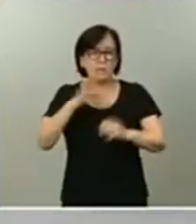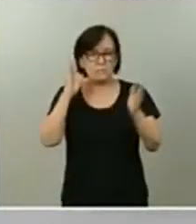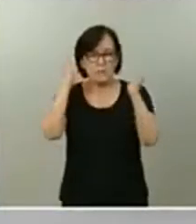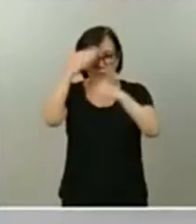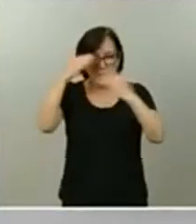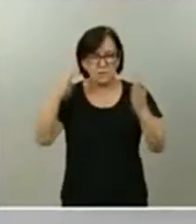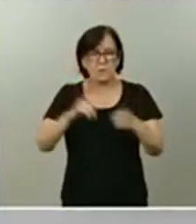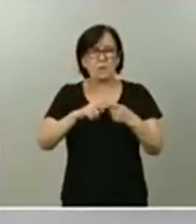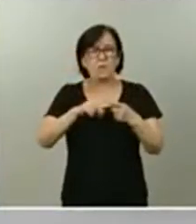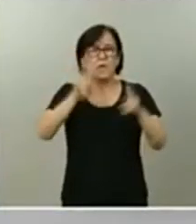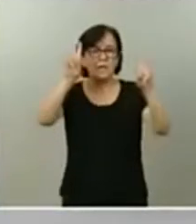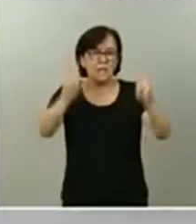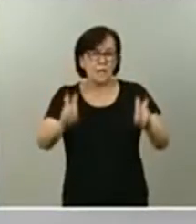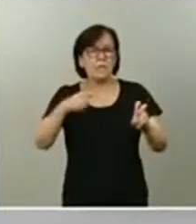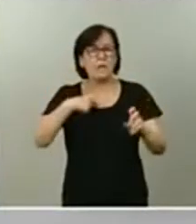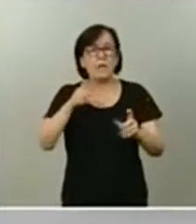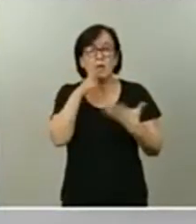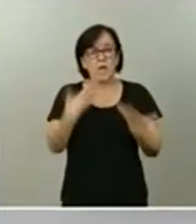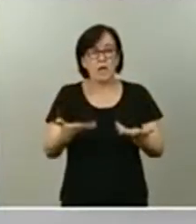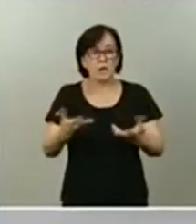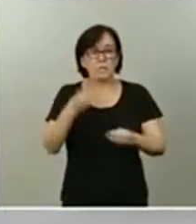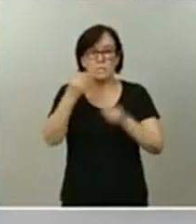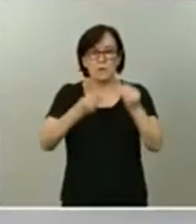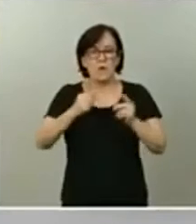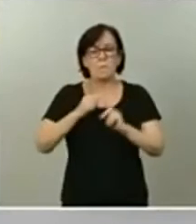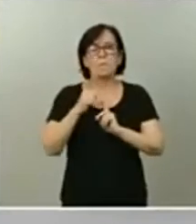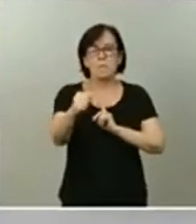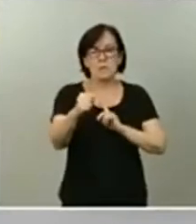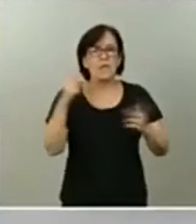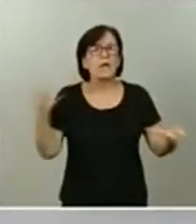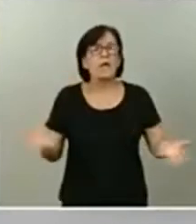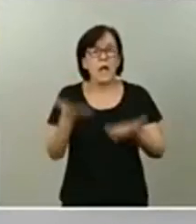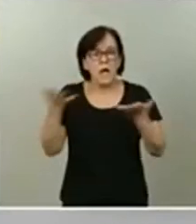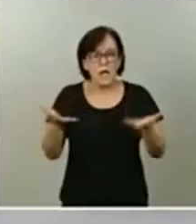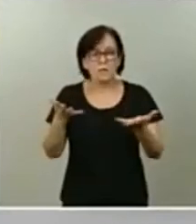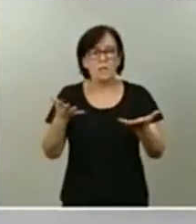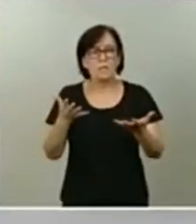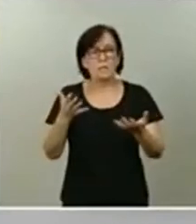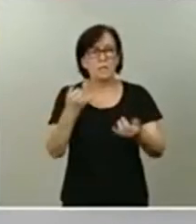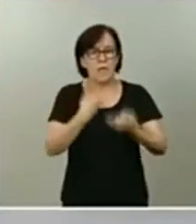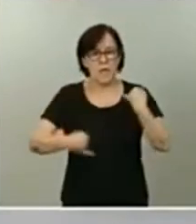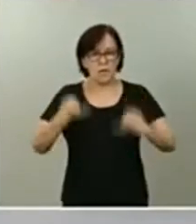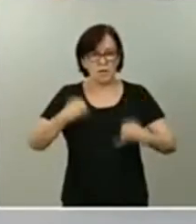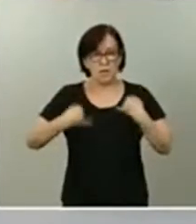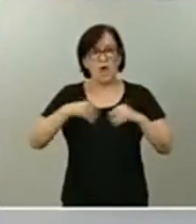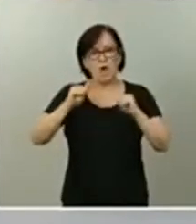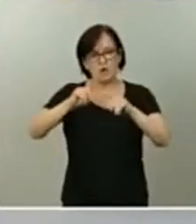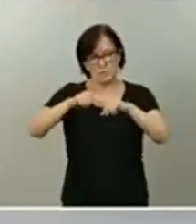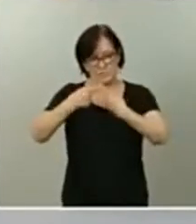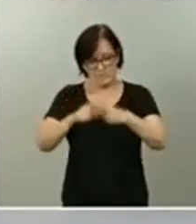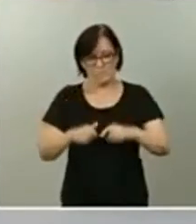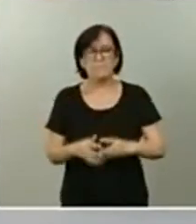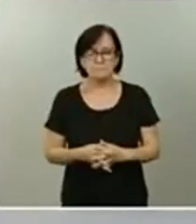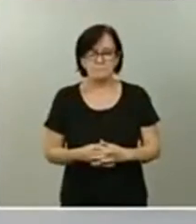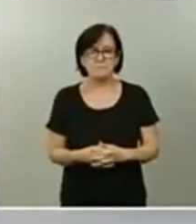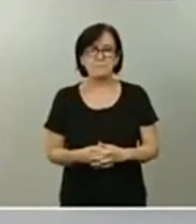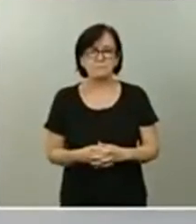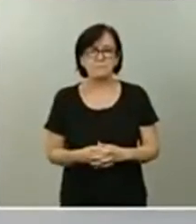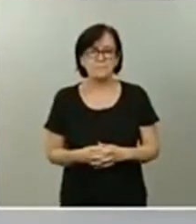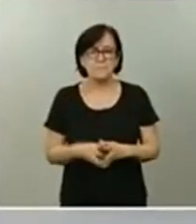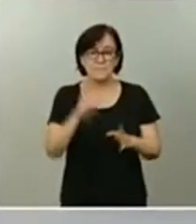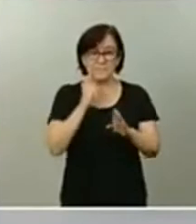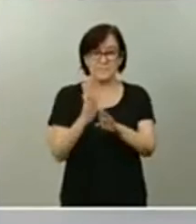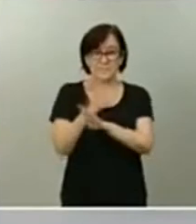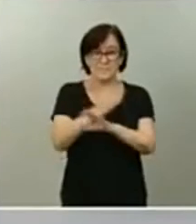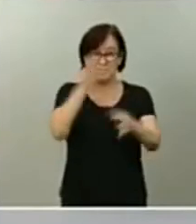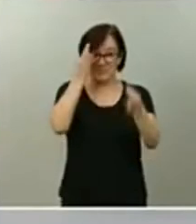suceso y mandamos desde aquí un mensaje de ánimo a los heridos y también a sus familiares. Y previo al detalle de las